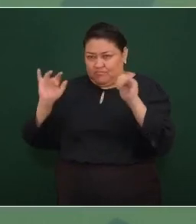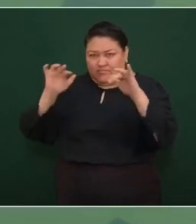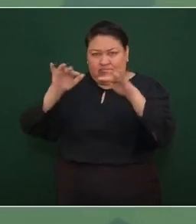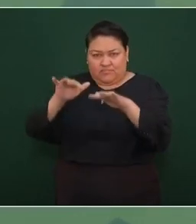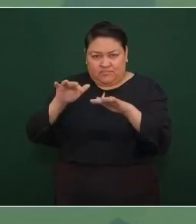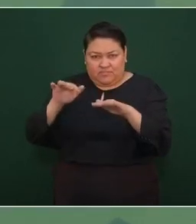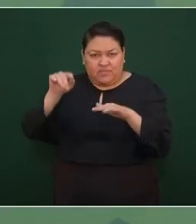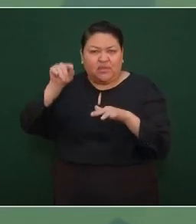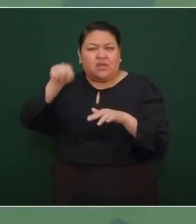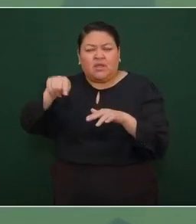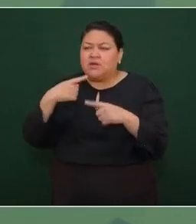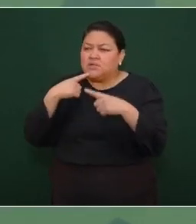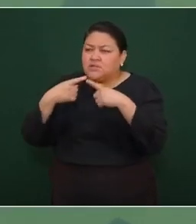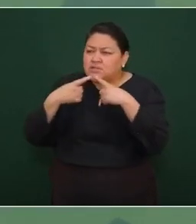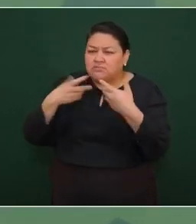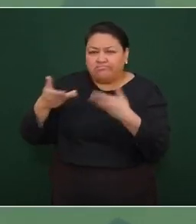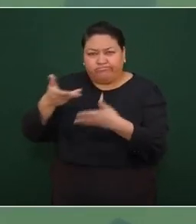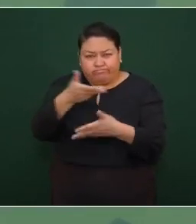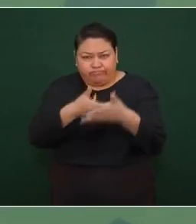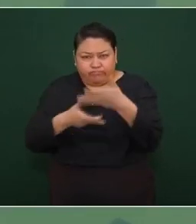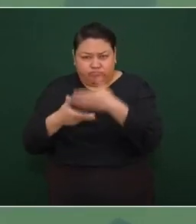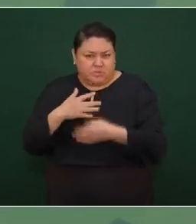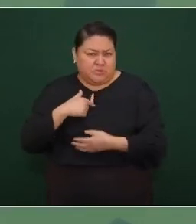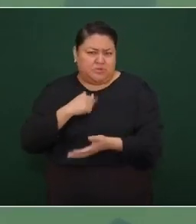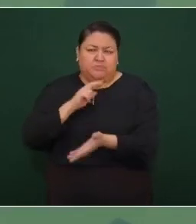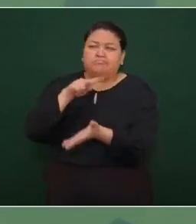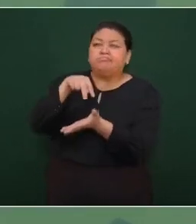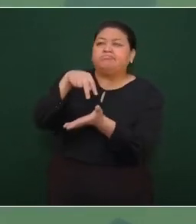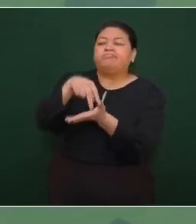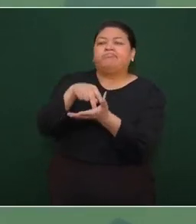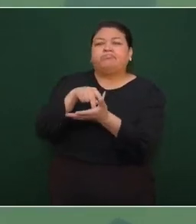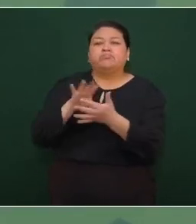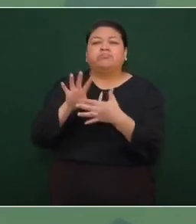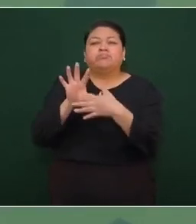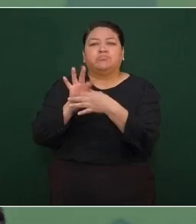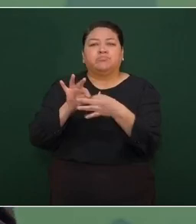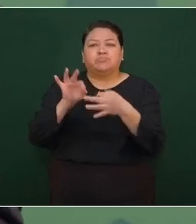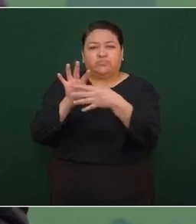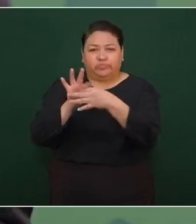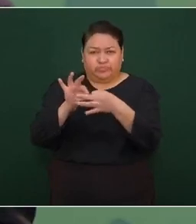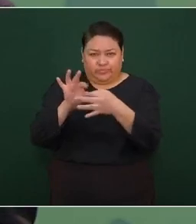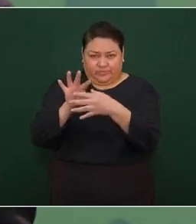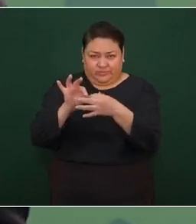Celebramos, yo participé y